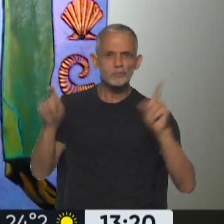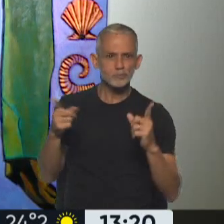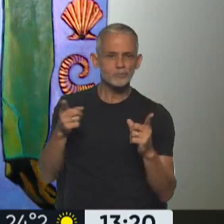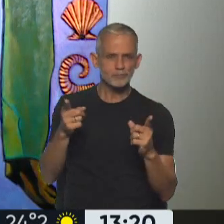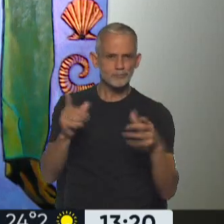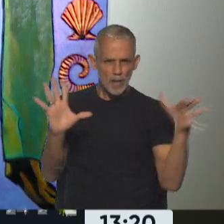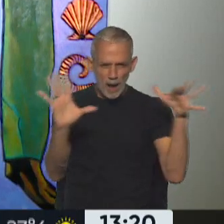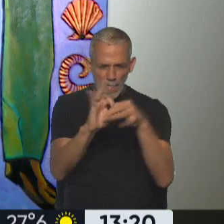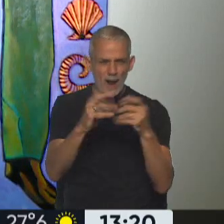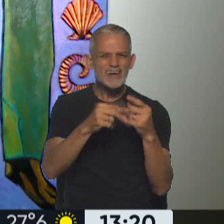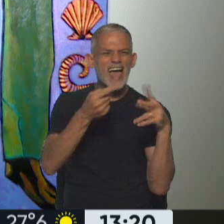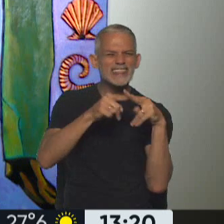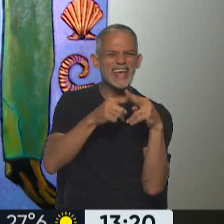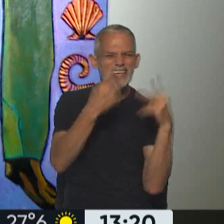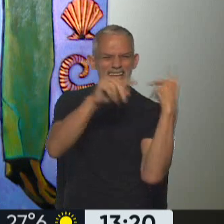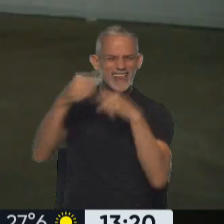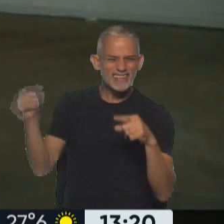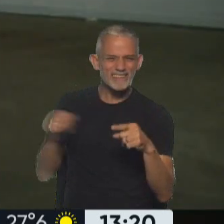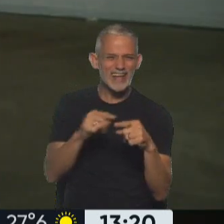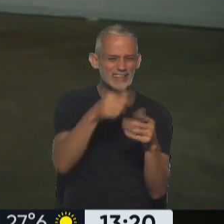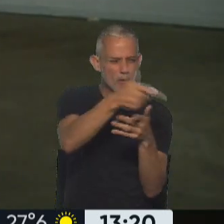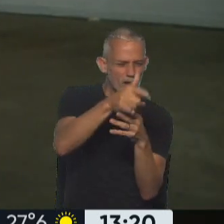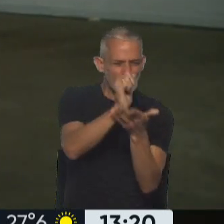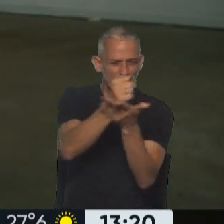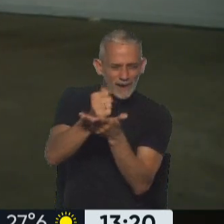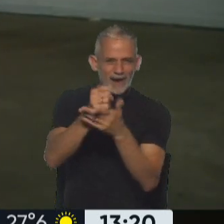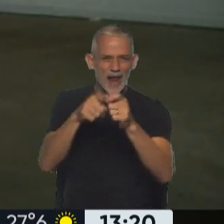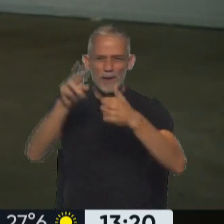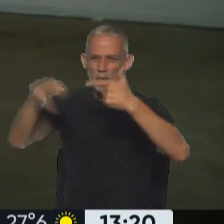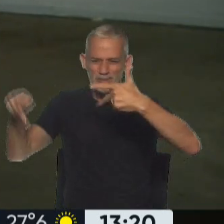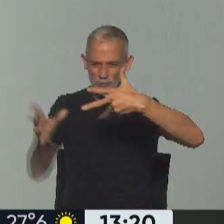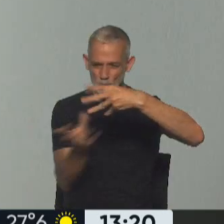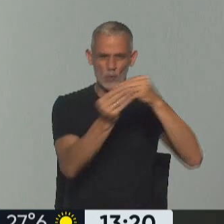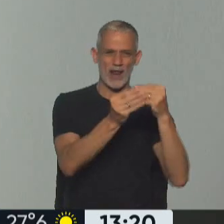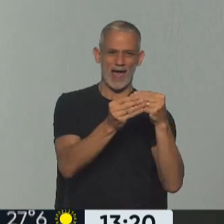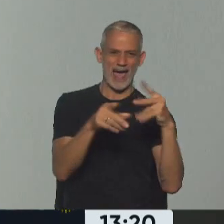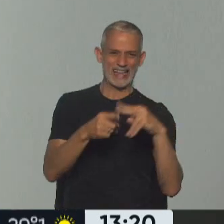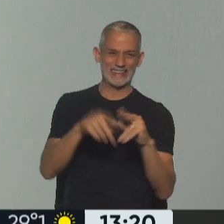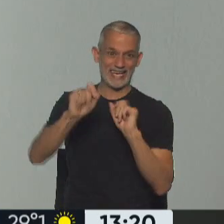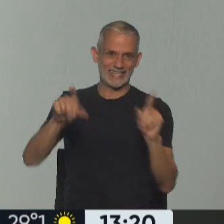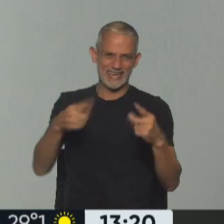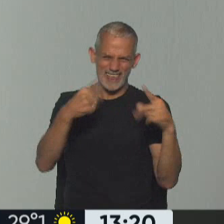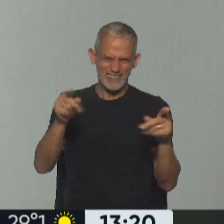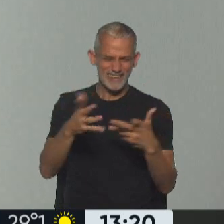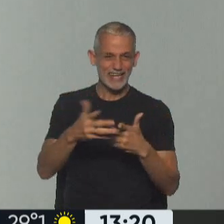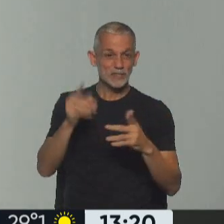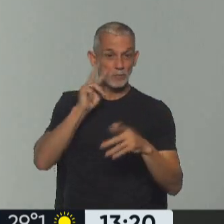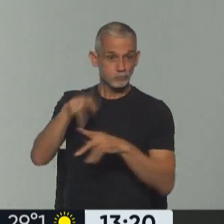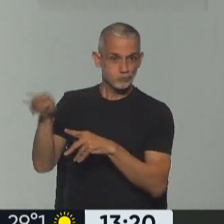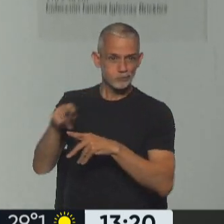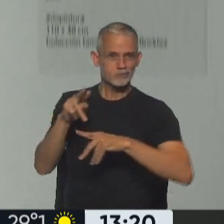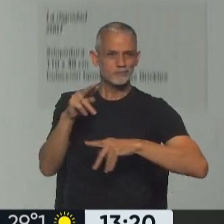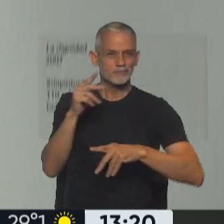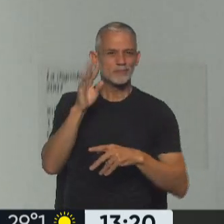este ensamble de técnicas, de lo que es la silografía, el grabado y la pintura propiamente dicha. En esta obra de Brickles